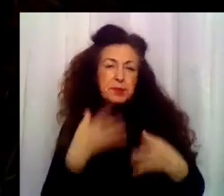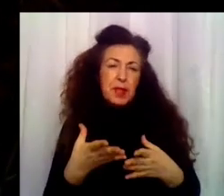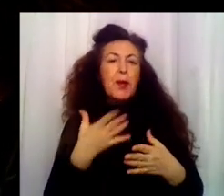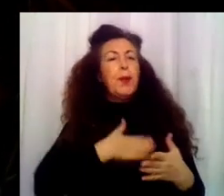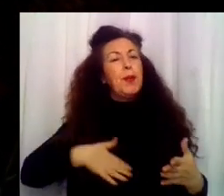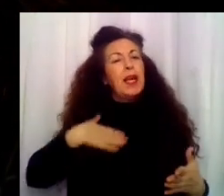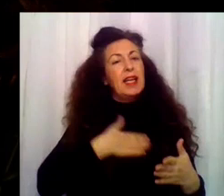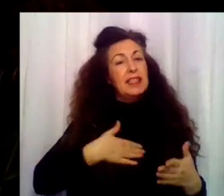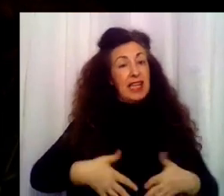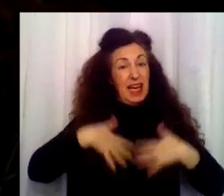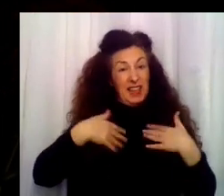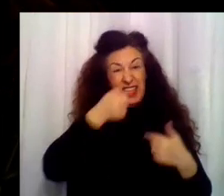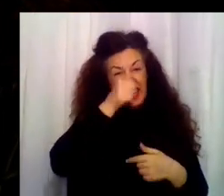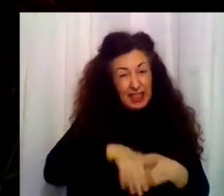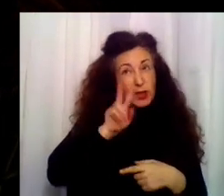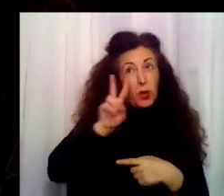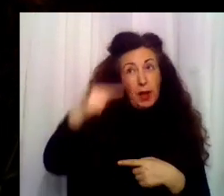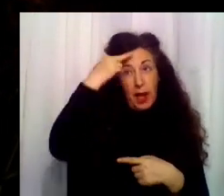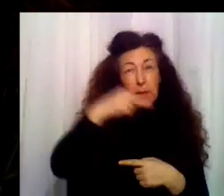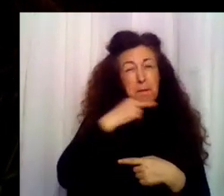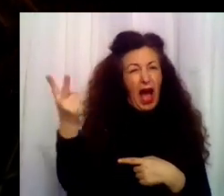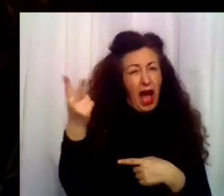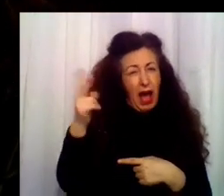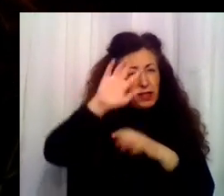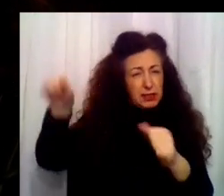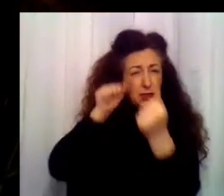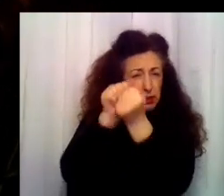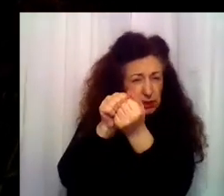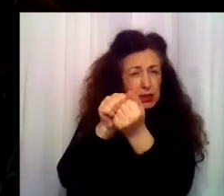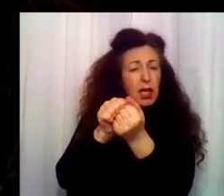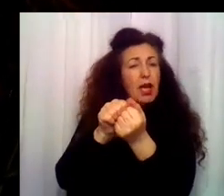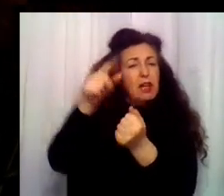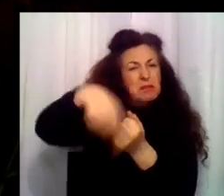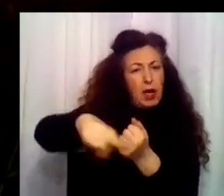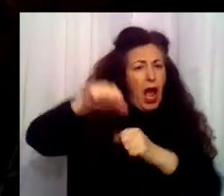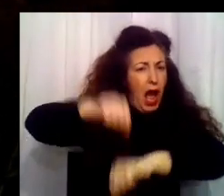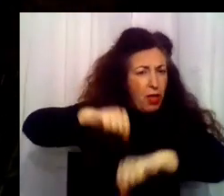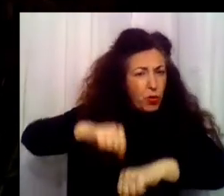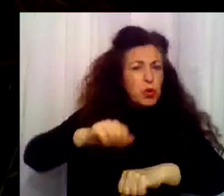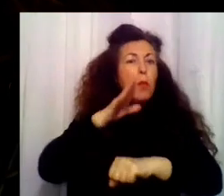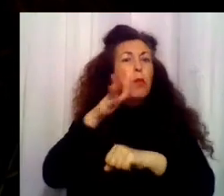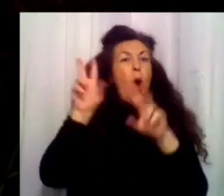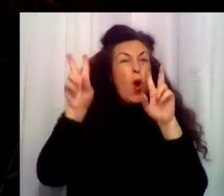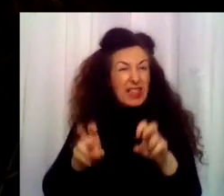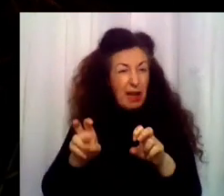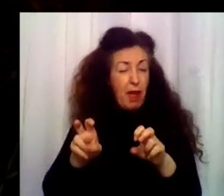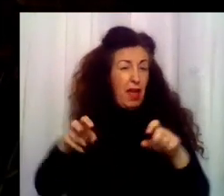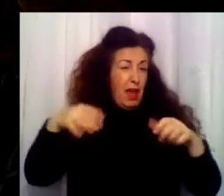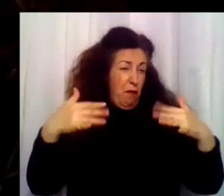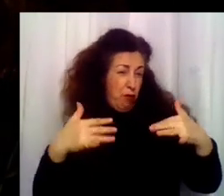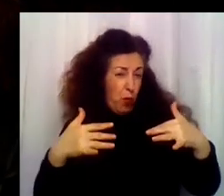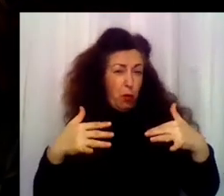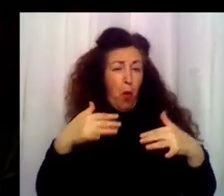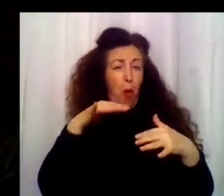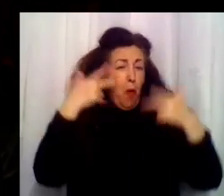cómo sus padres se enzarzan con otros adultos a cuenta de un partido o de una nota, no está en buenas manos. No